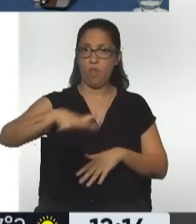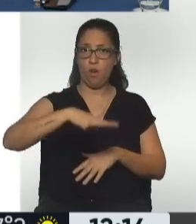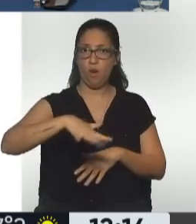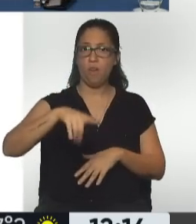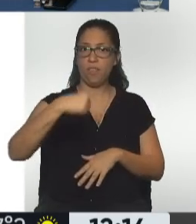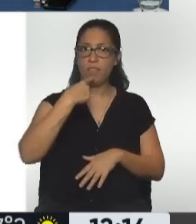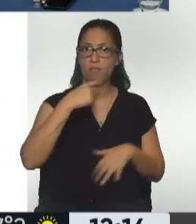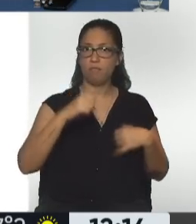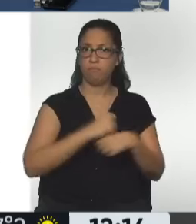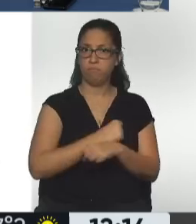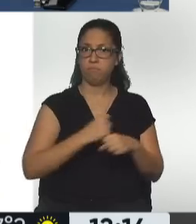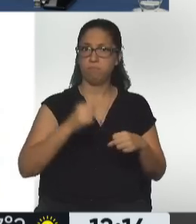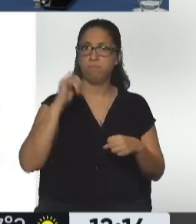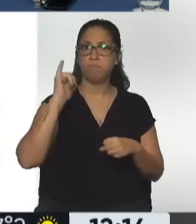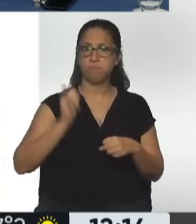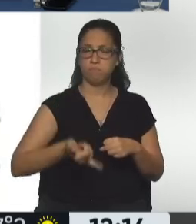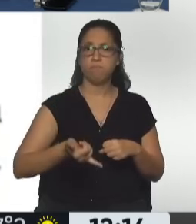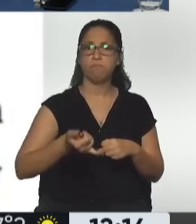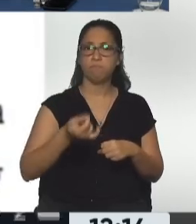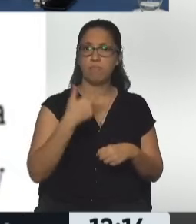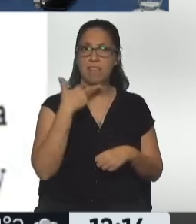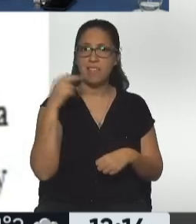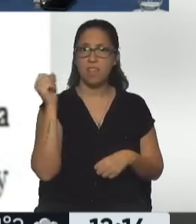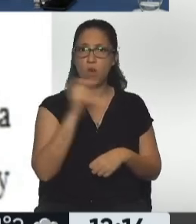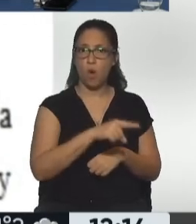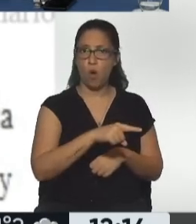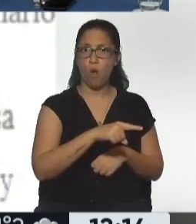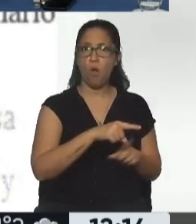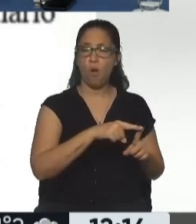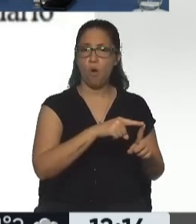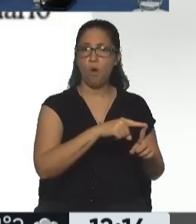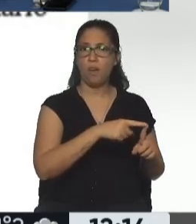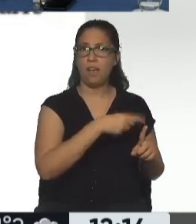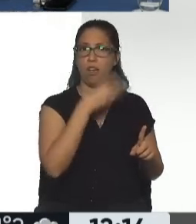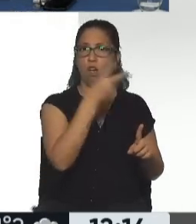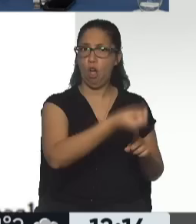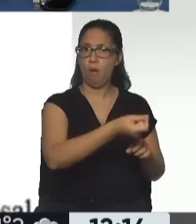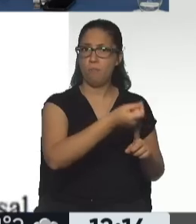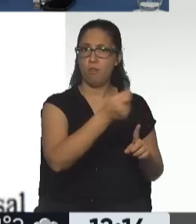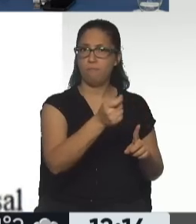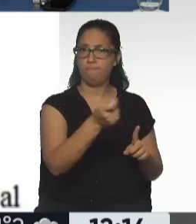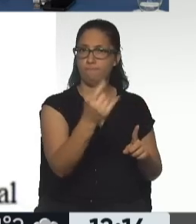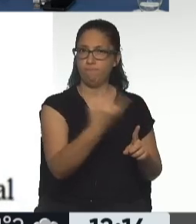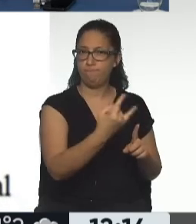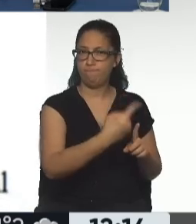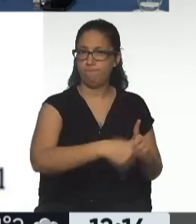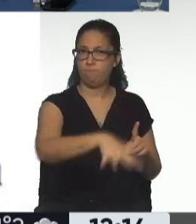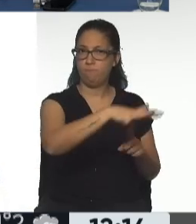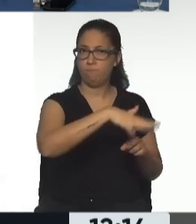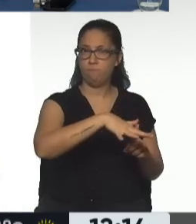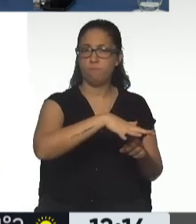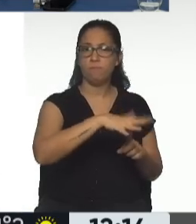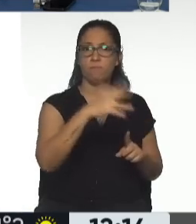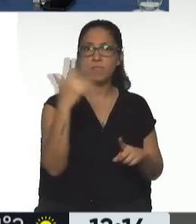confirmó el sobrepedimiento del hijo de Ruiz en la compra fraudulenta al estado de Río Negrino de esas 8